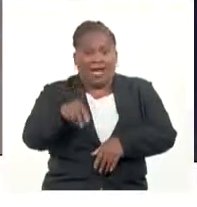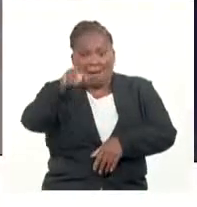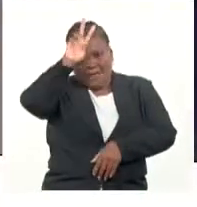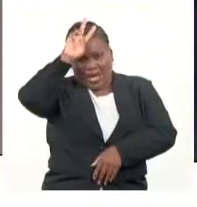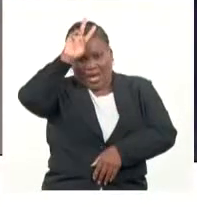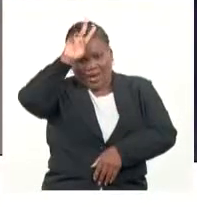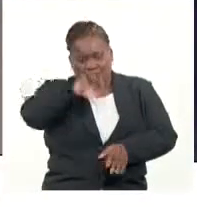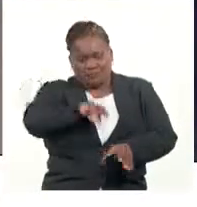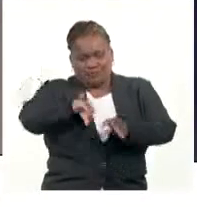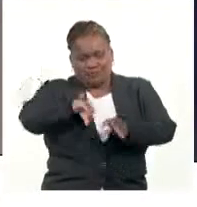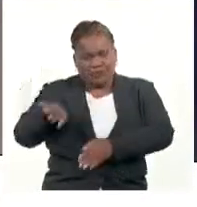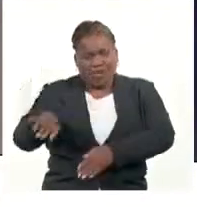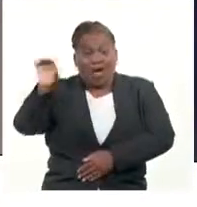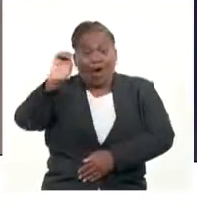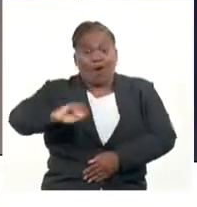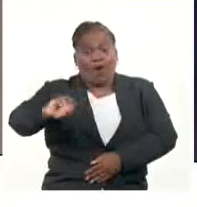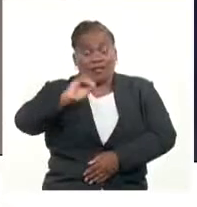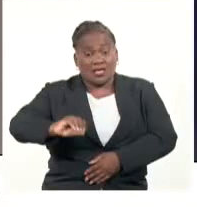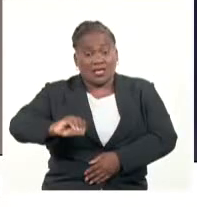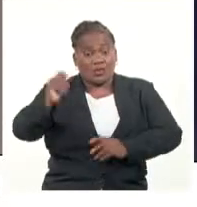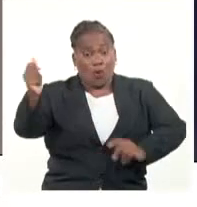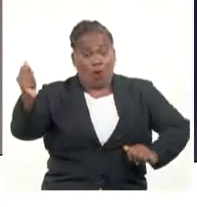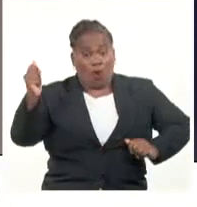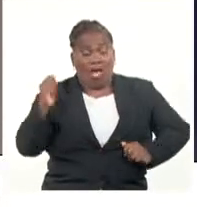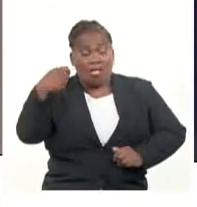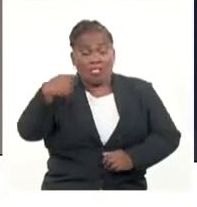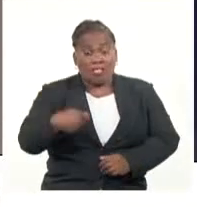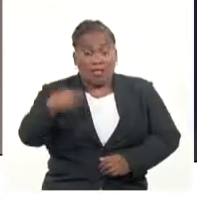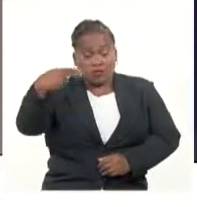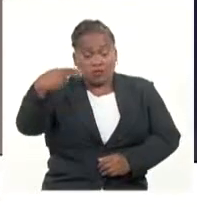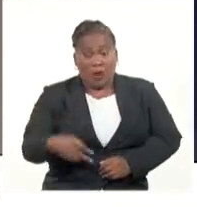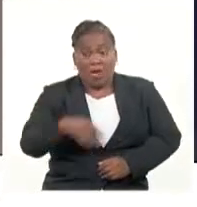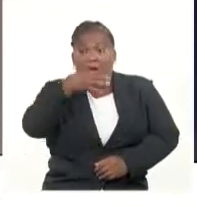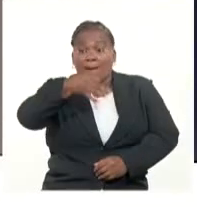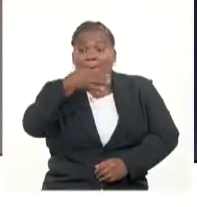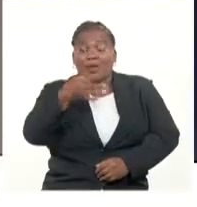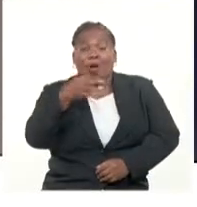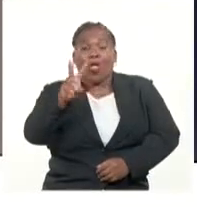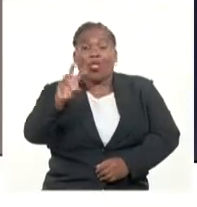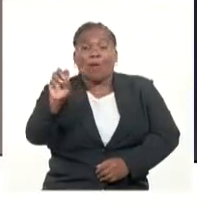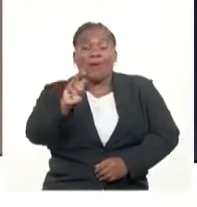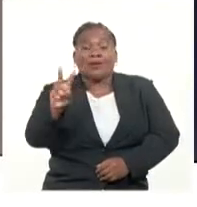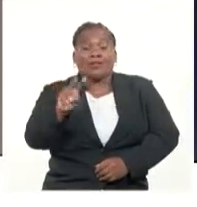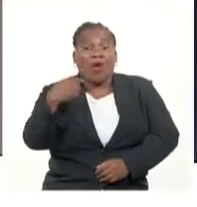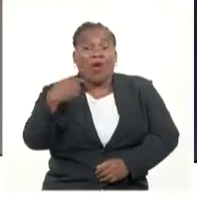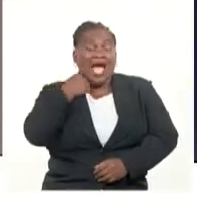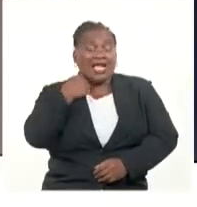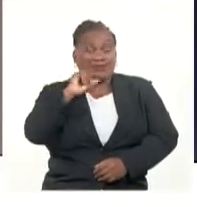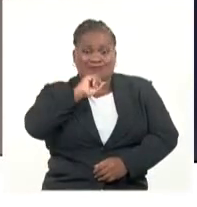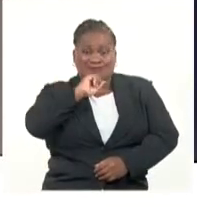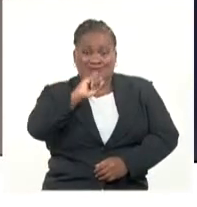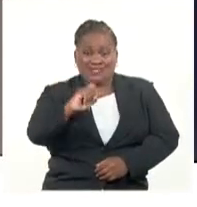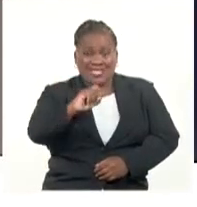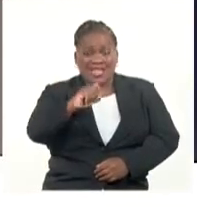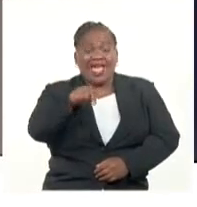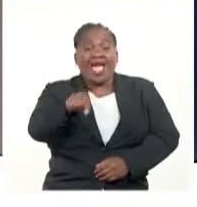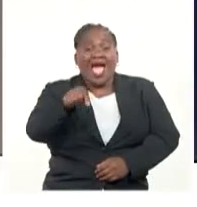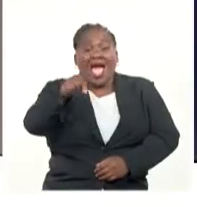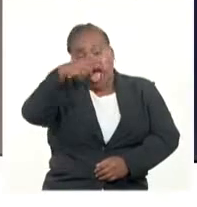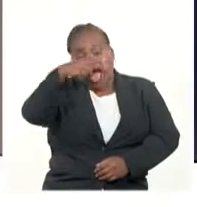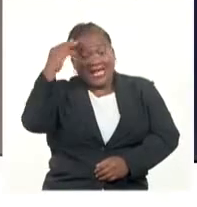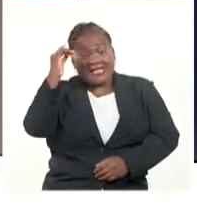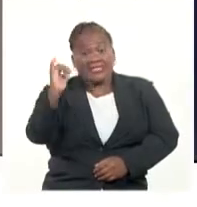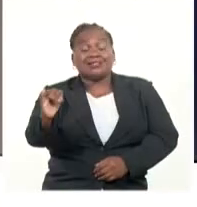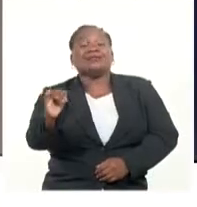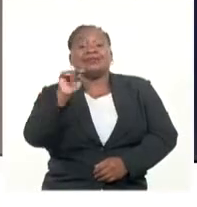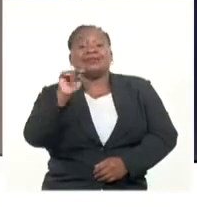La organización Guardián de los Derechos Humanos indicó que 2022 fue un año catastrófico para Haití al contabilizarse